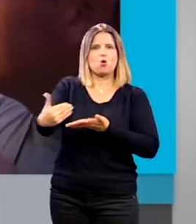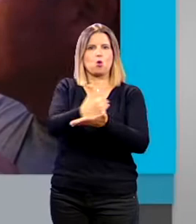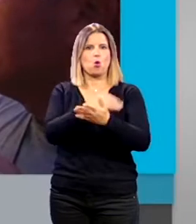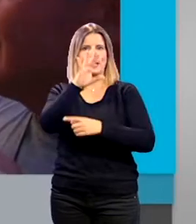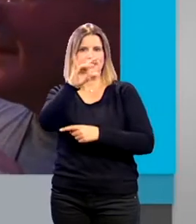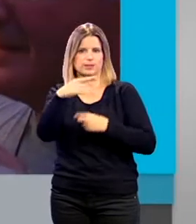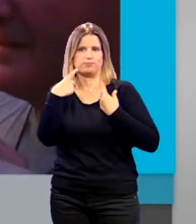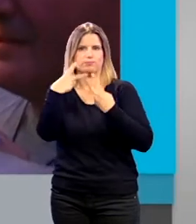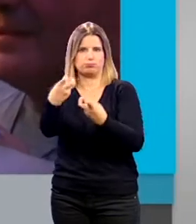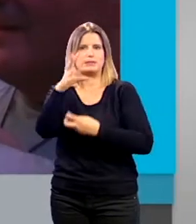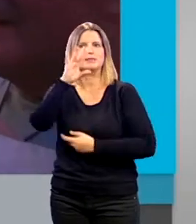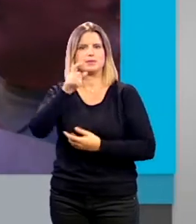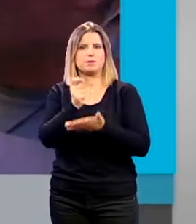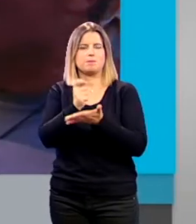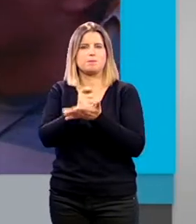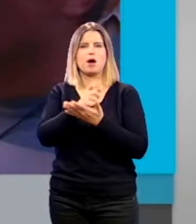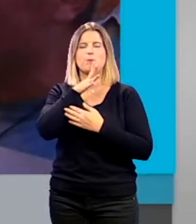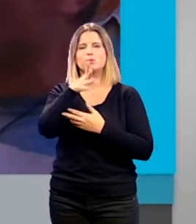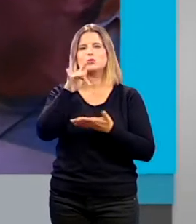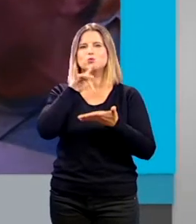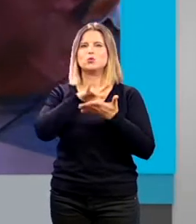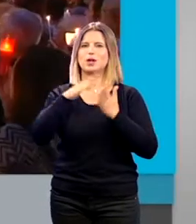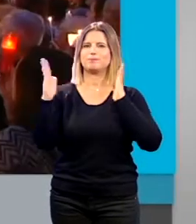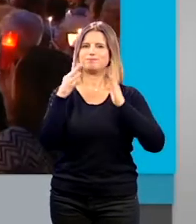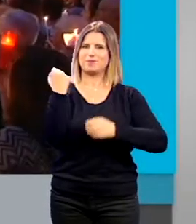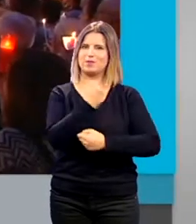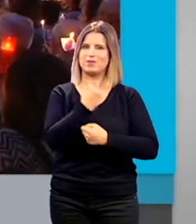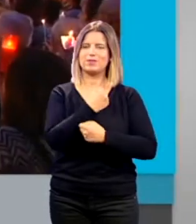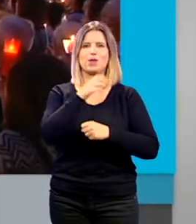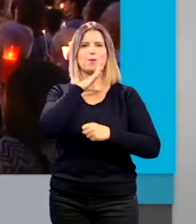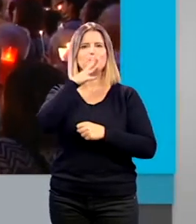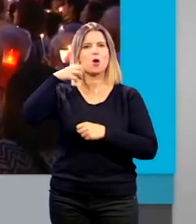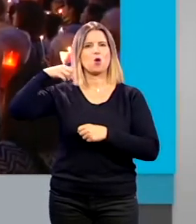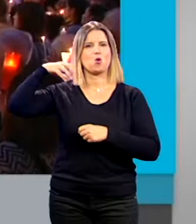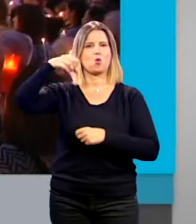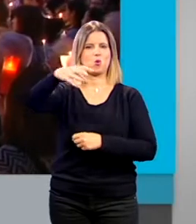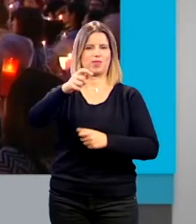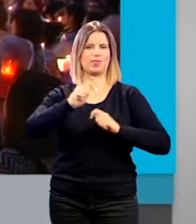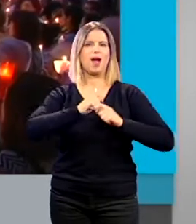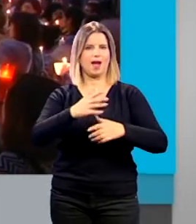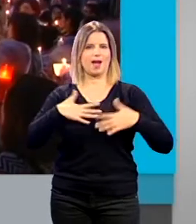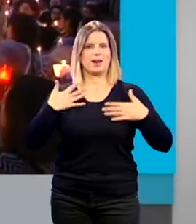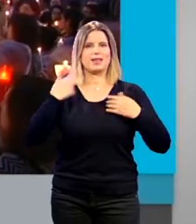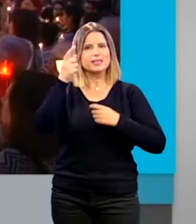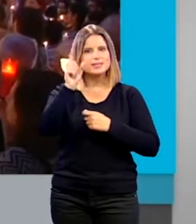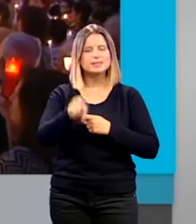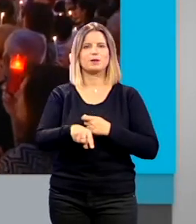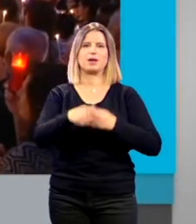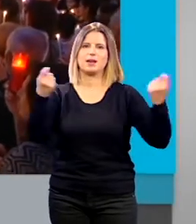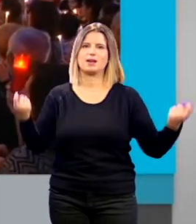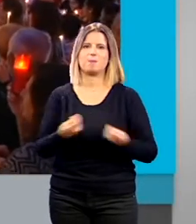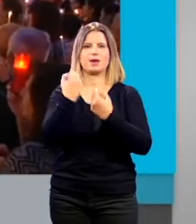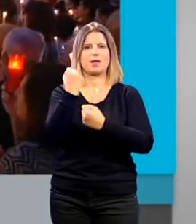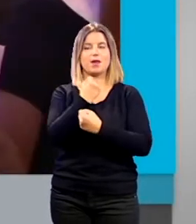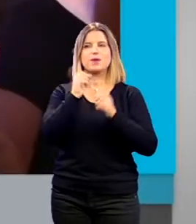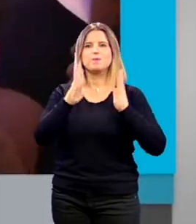fechas en las que el alumbrado nos alegra a todos y ayuda a los comerciantes en su campaña de Navidad, señalan en el comunicado, piden a las